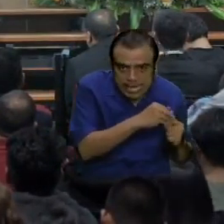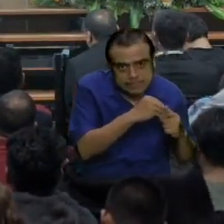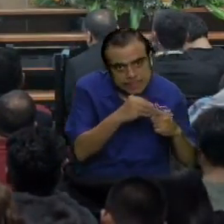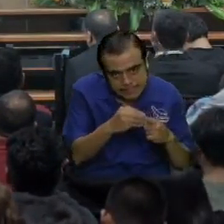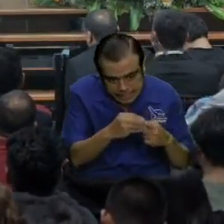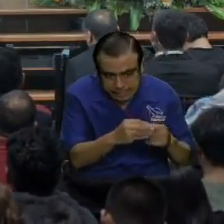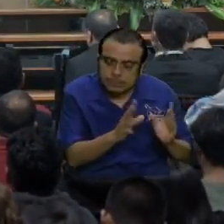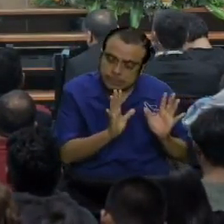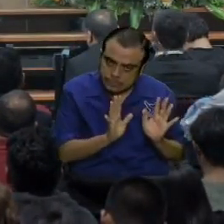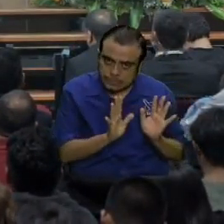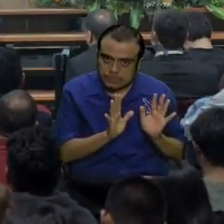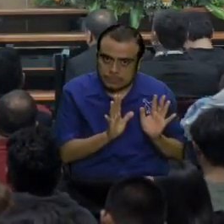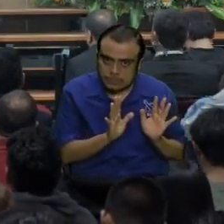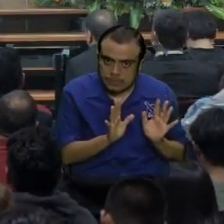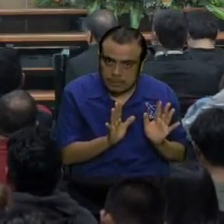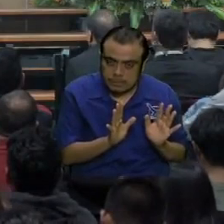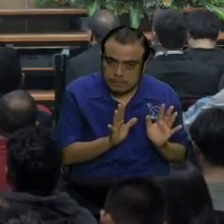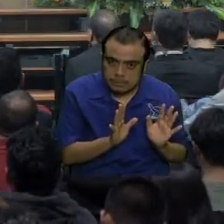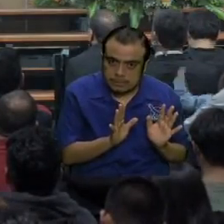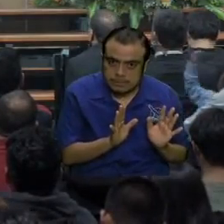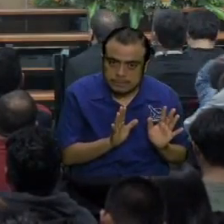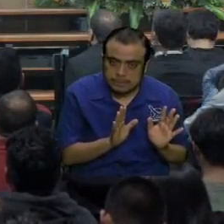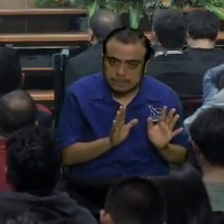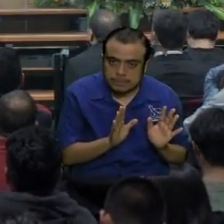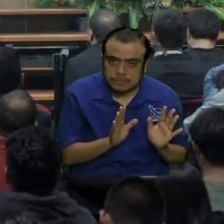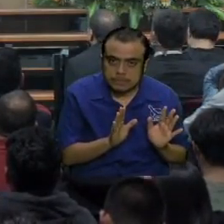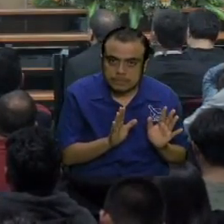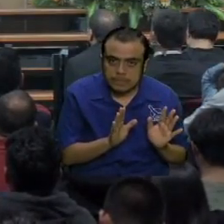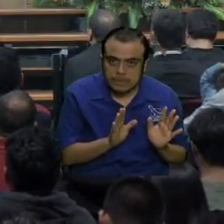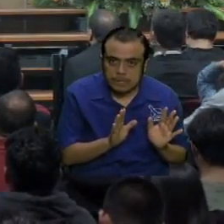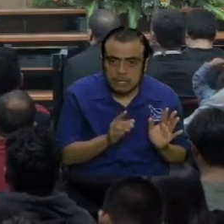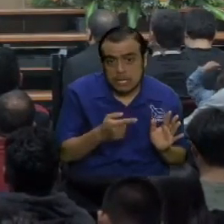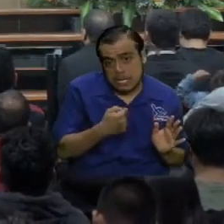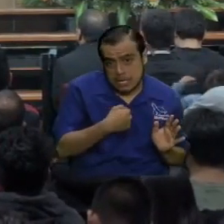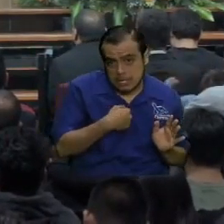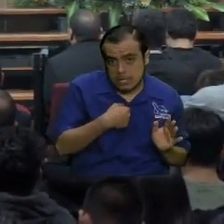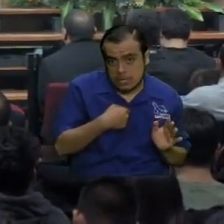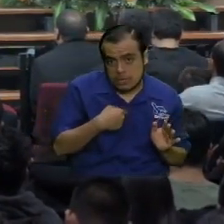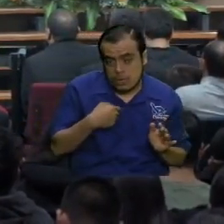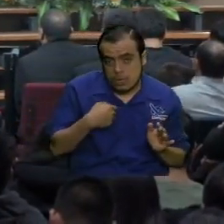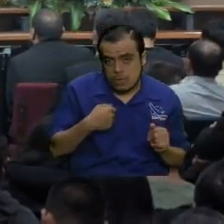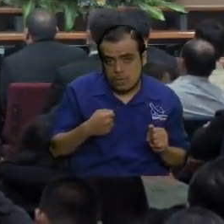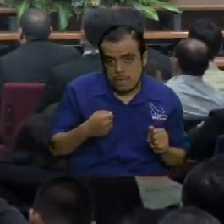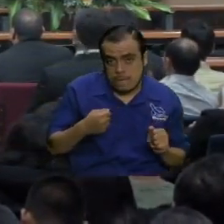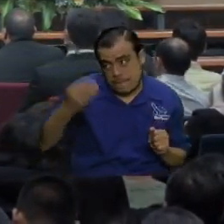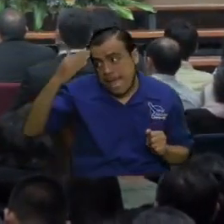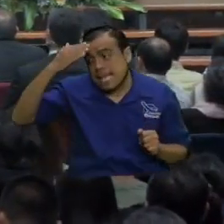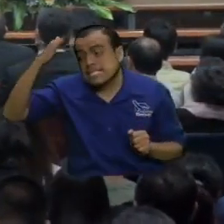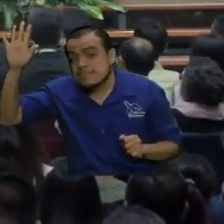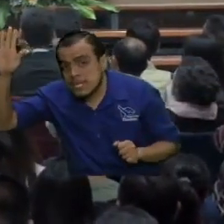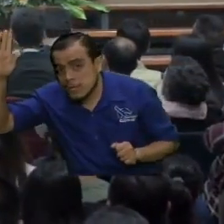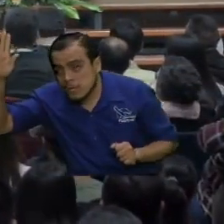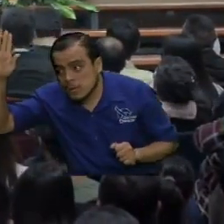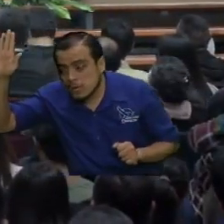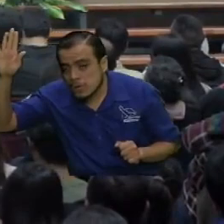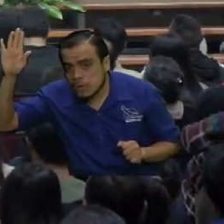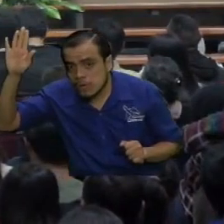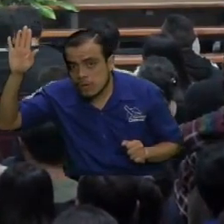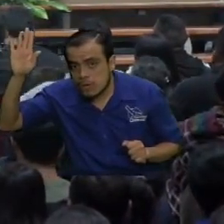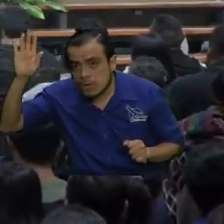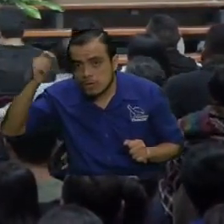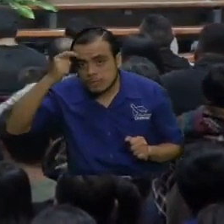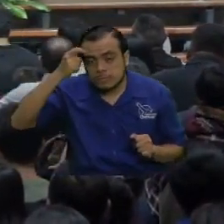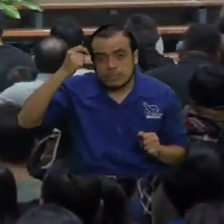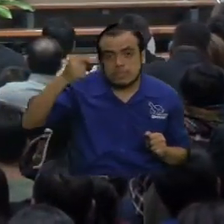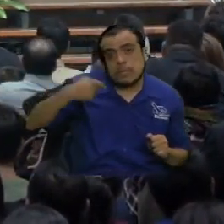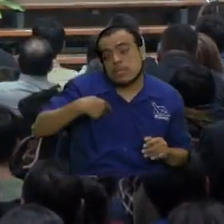son otros 20 pesos. Entonces, mientras yo voy a despedir, como que si el Señor nos estuviera diciendo hace dos